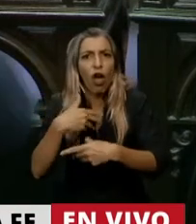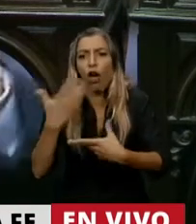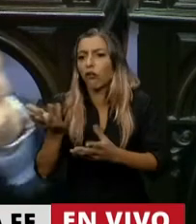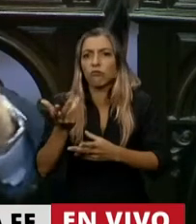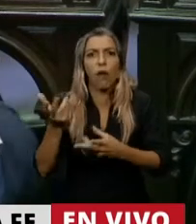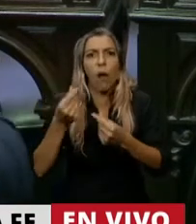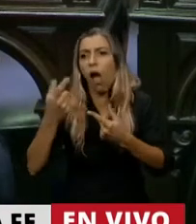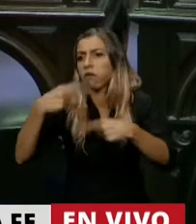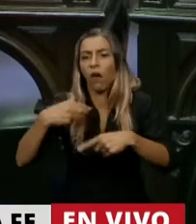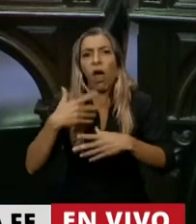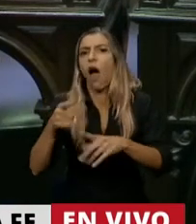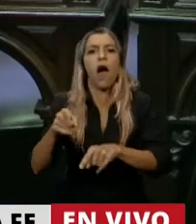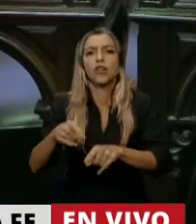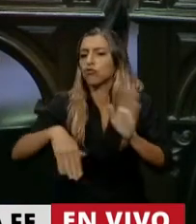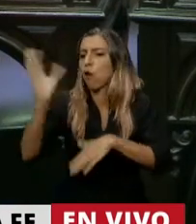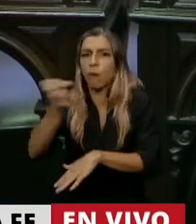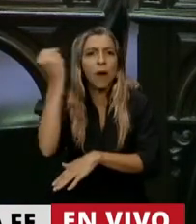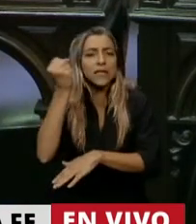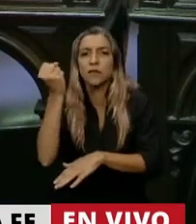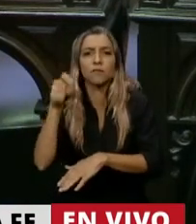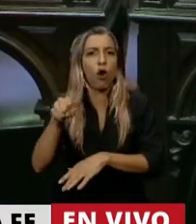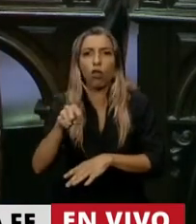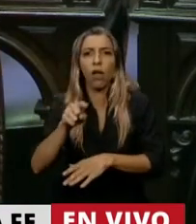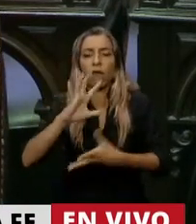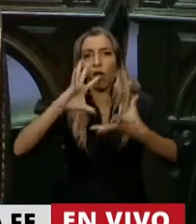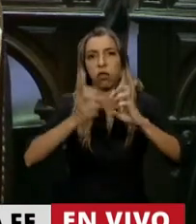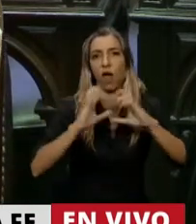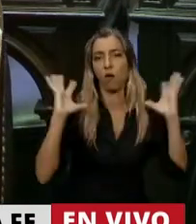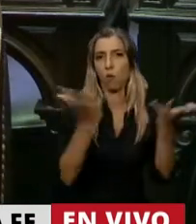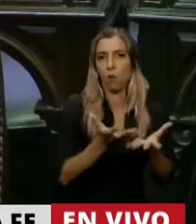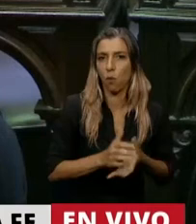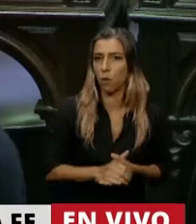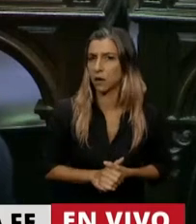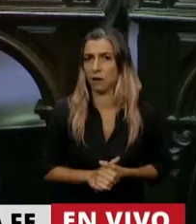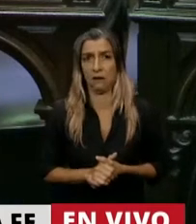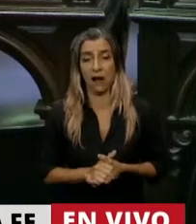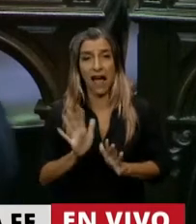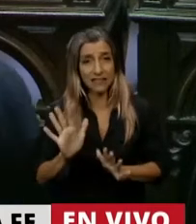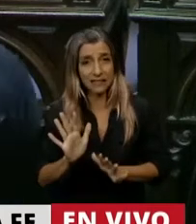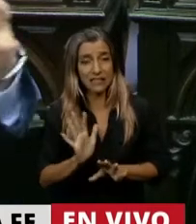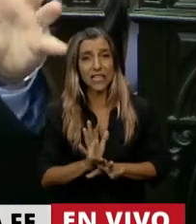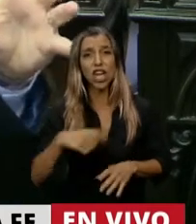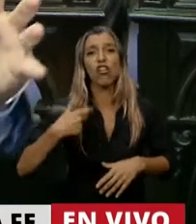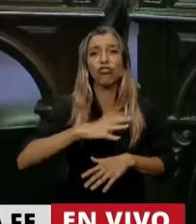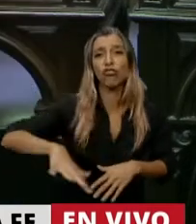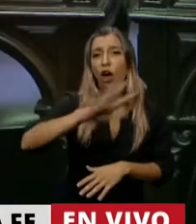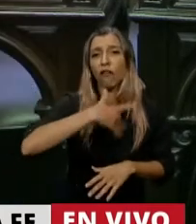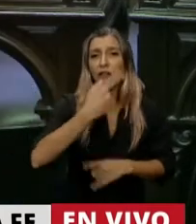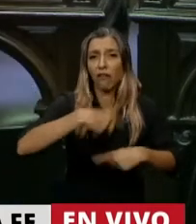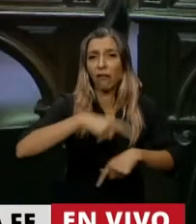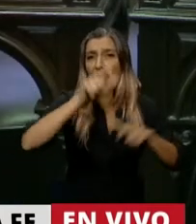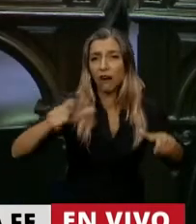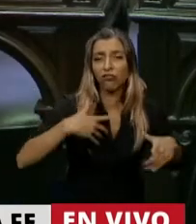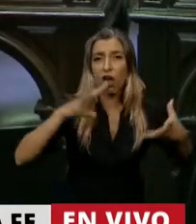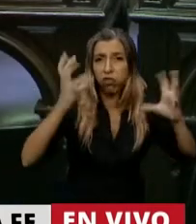materia es lo más importante o prevalece como más importante que todo bien social, que todo bien humano y